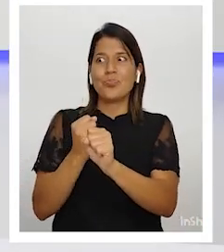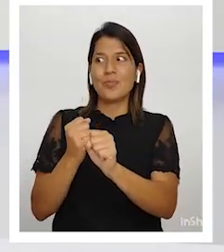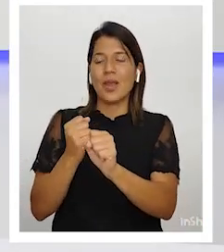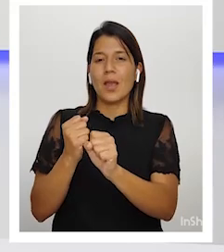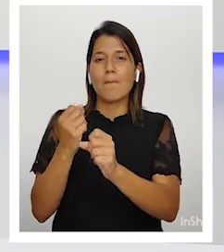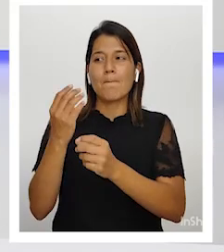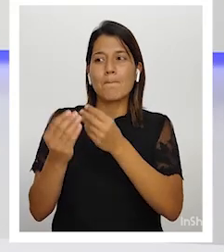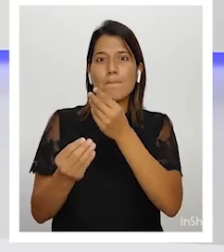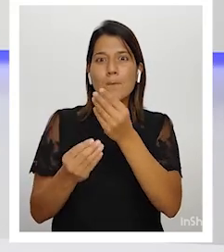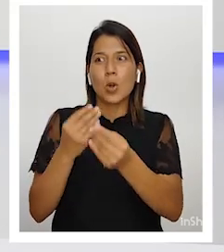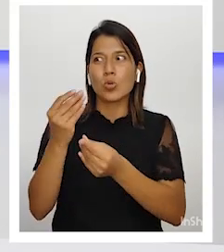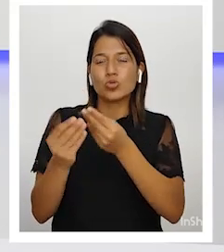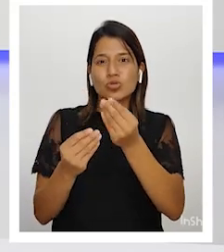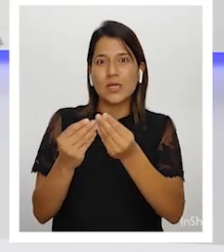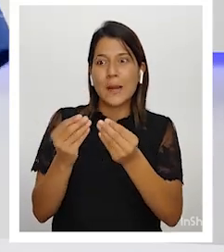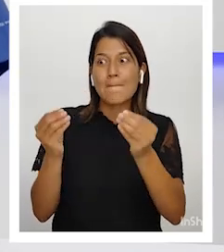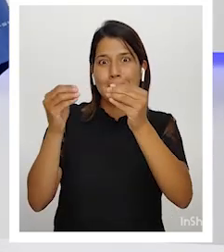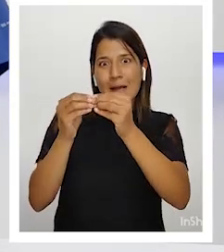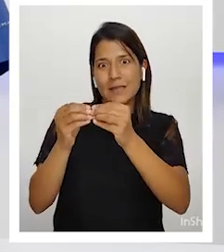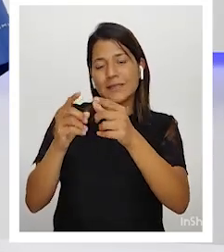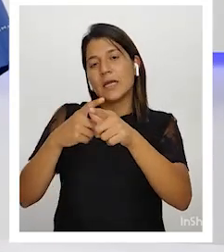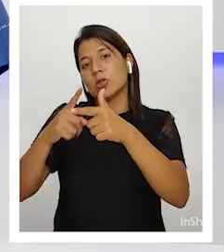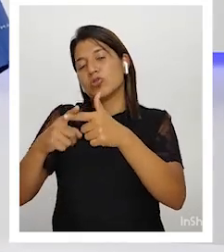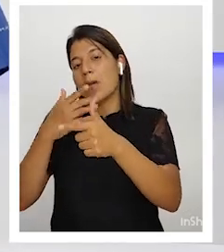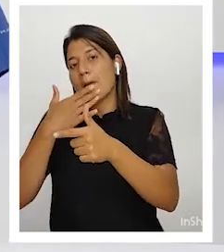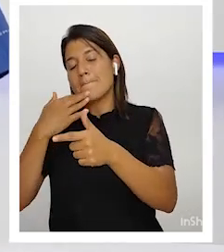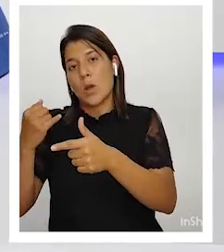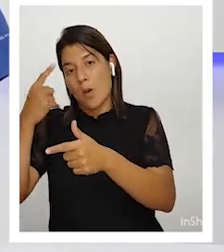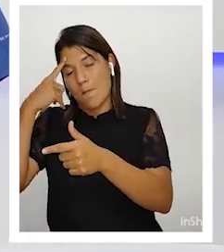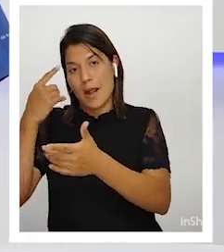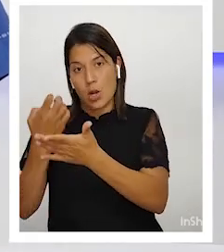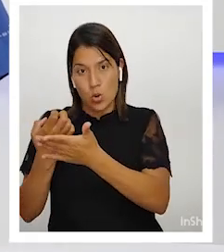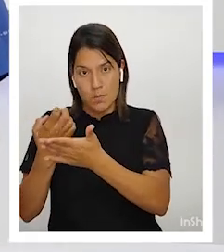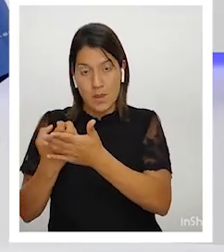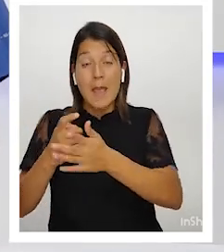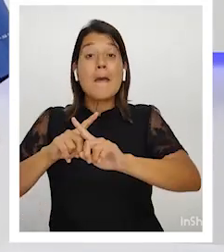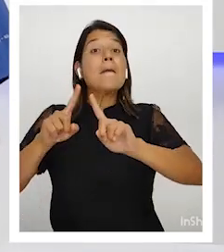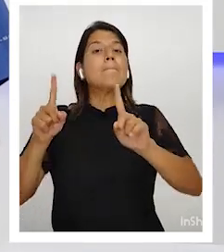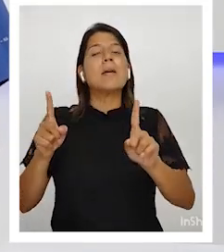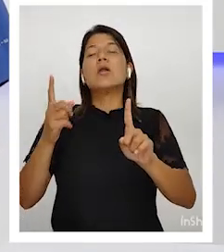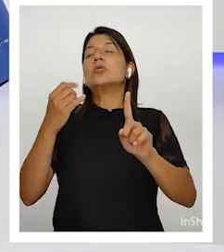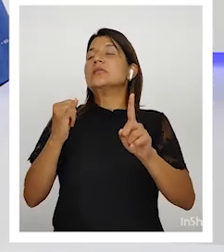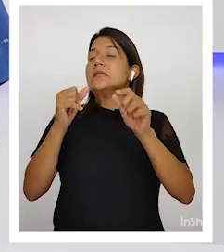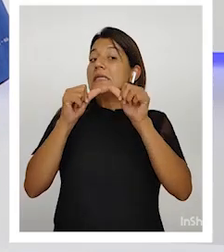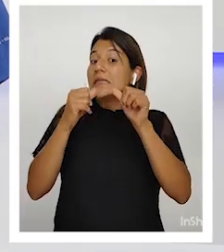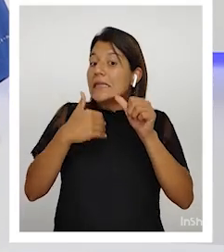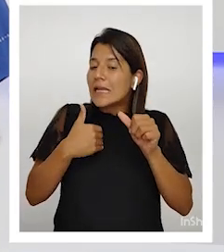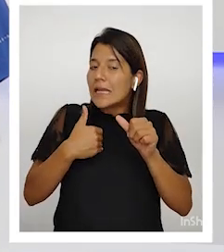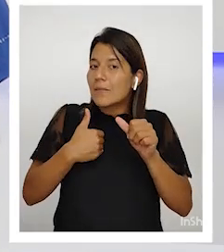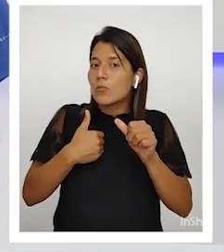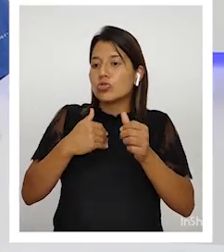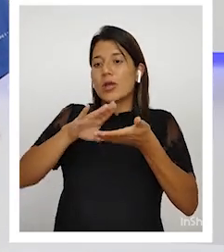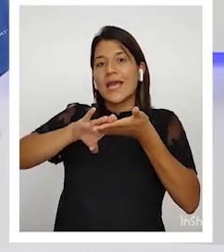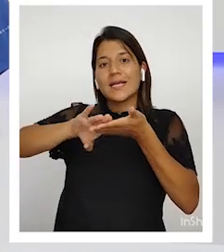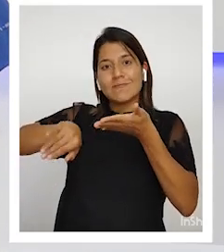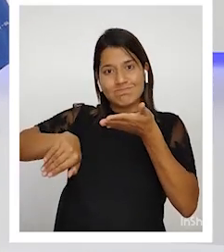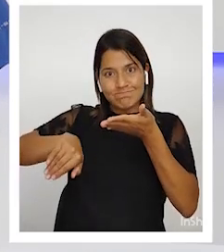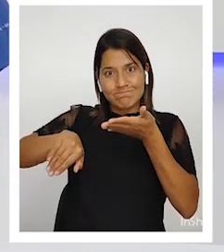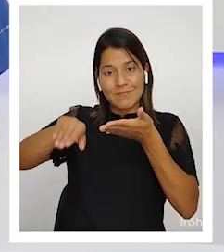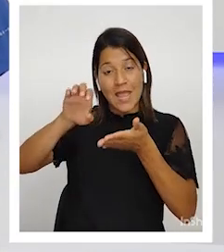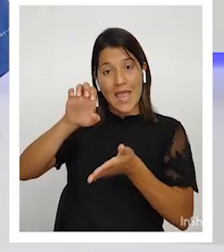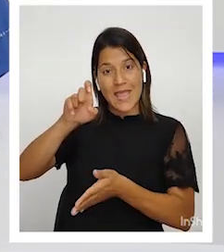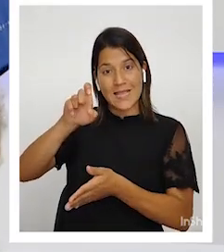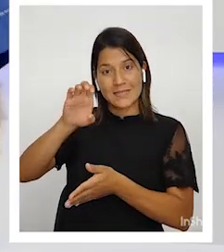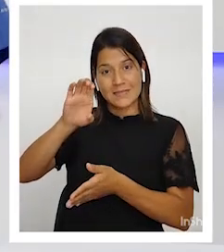Mientras hay, mientras exista exclusión, usted tiene no